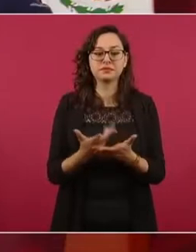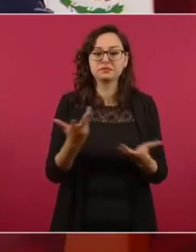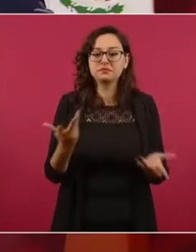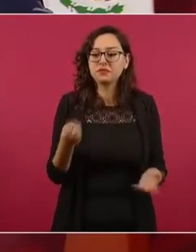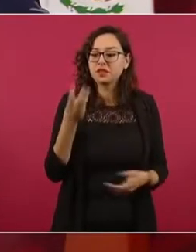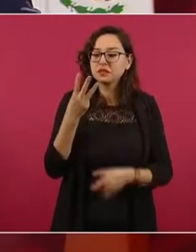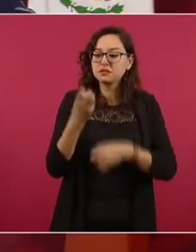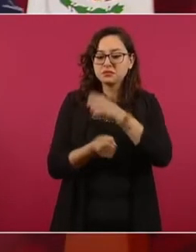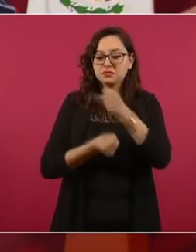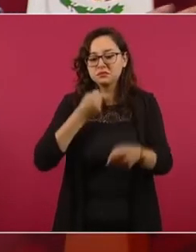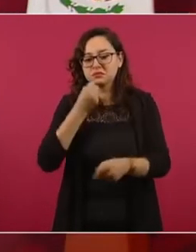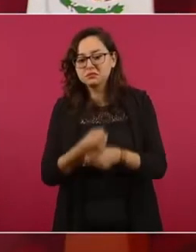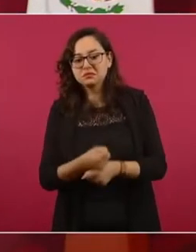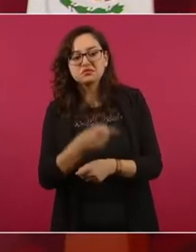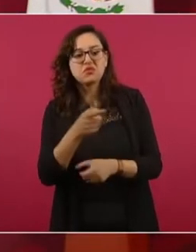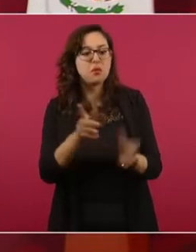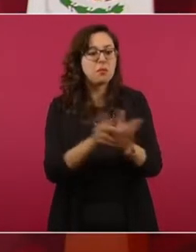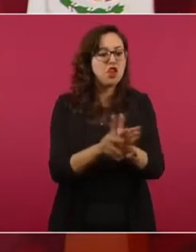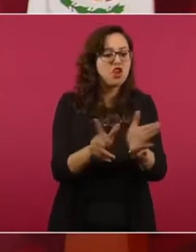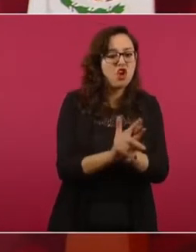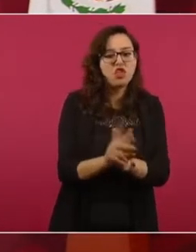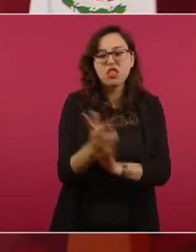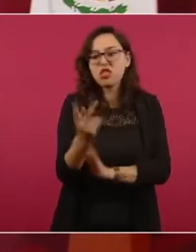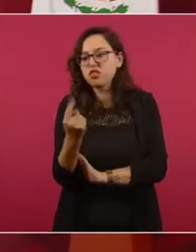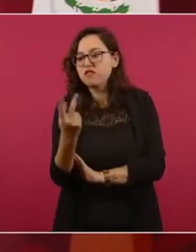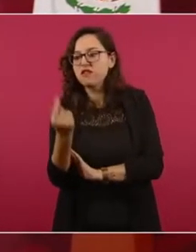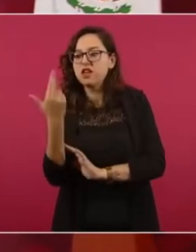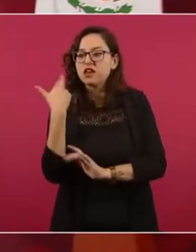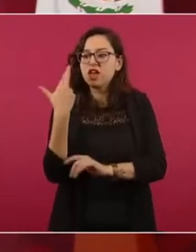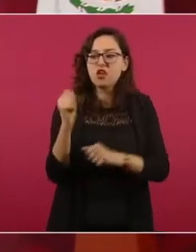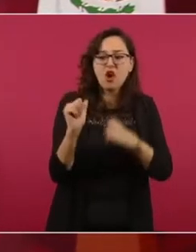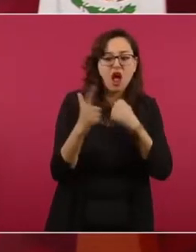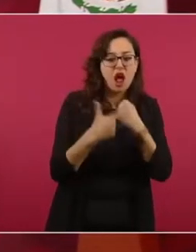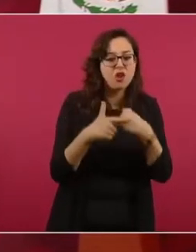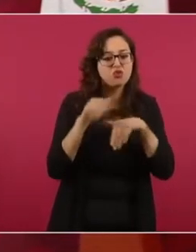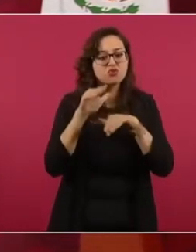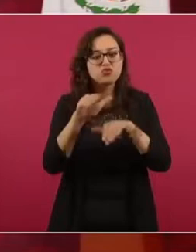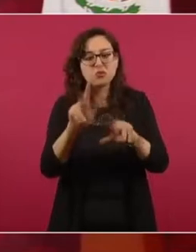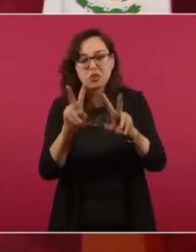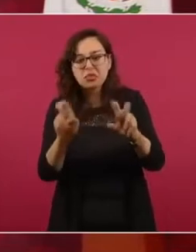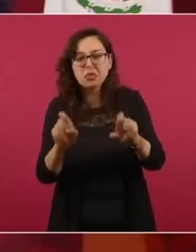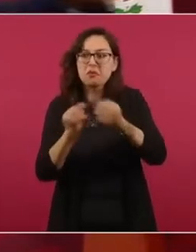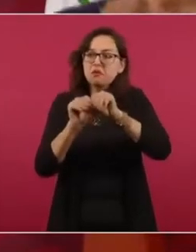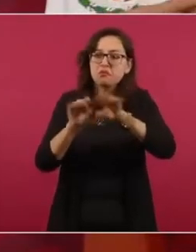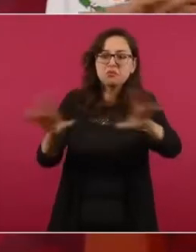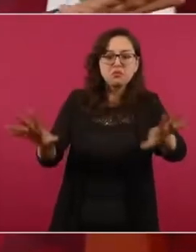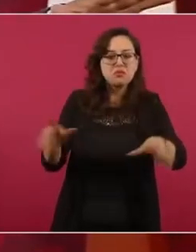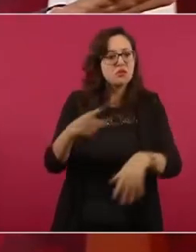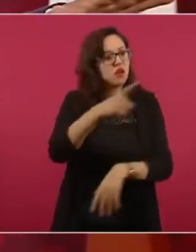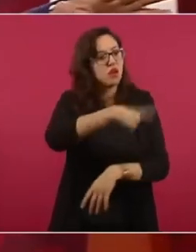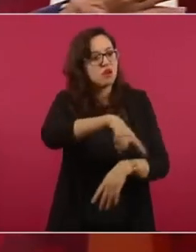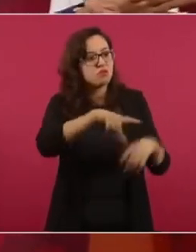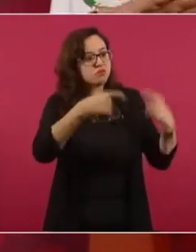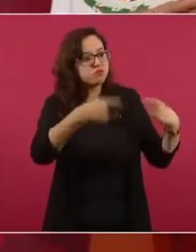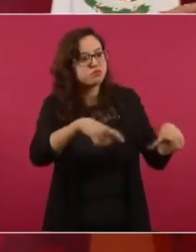sobre eso, porque esto